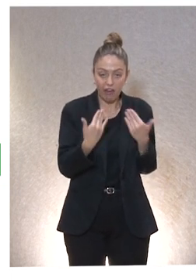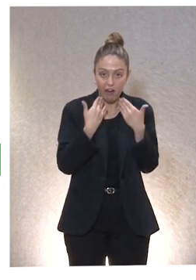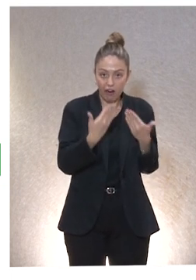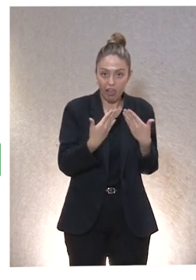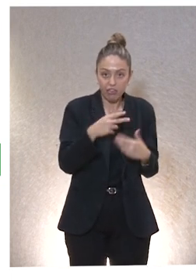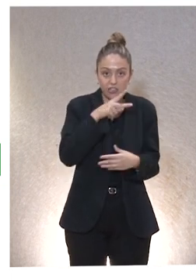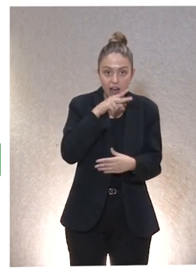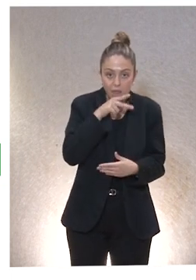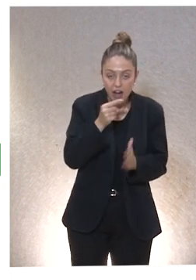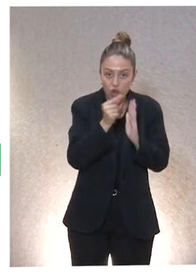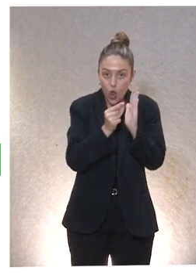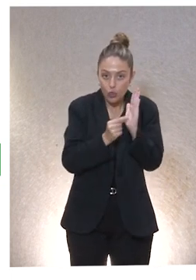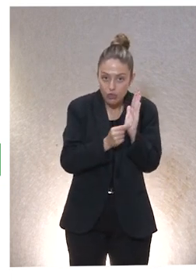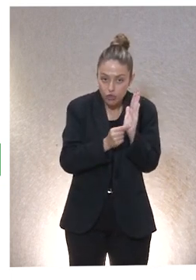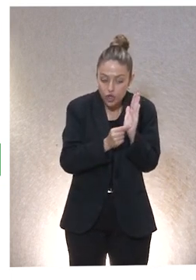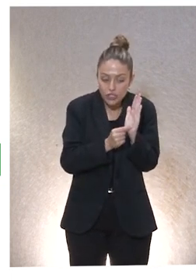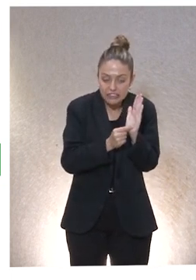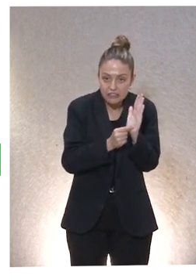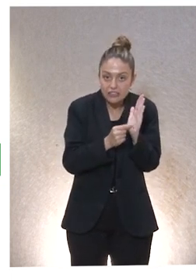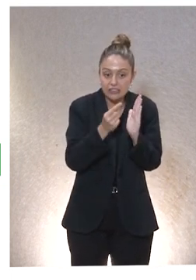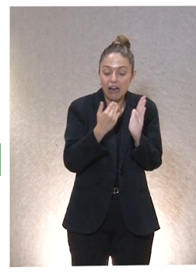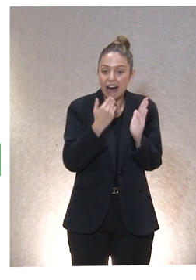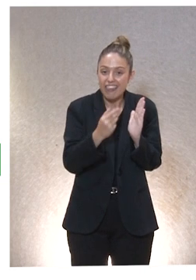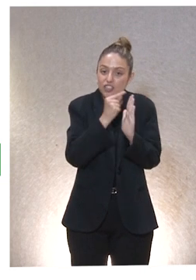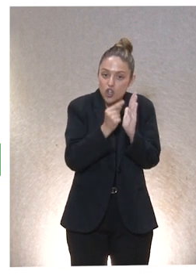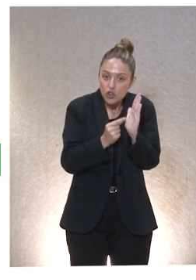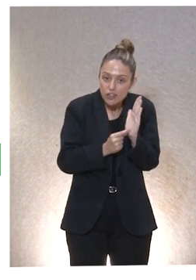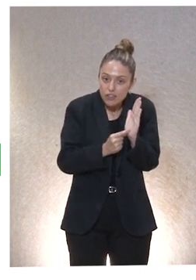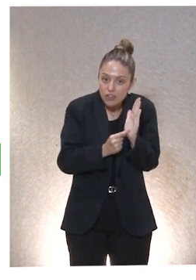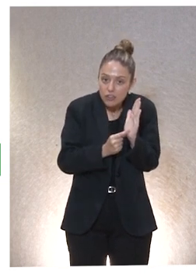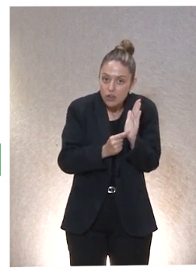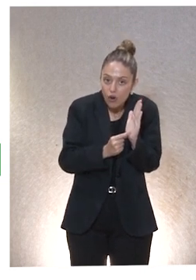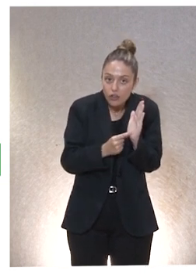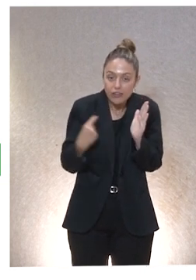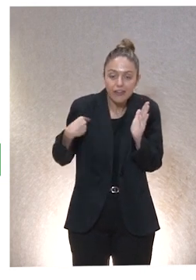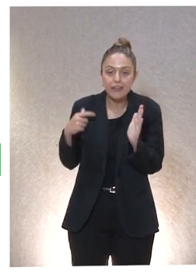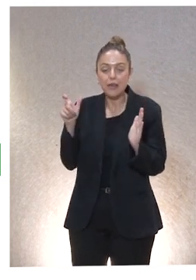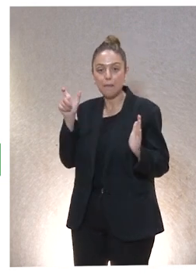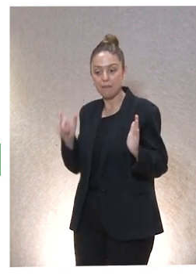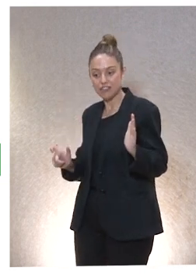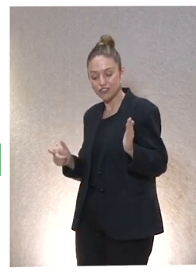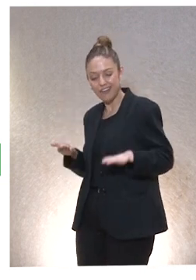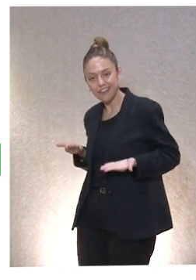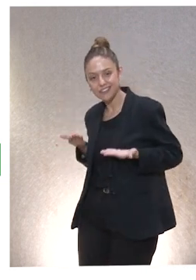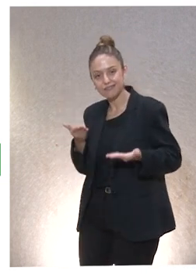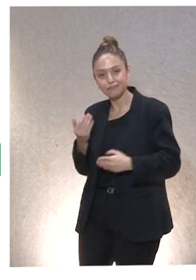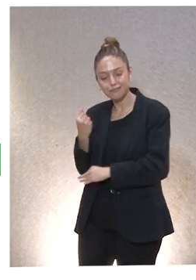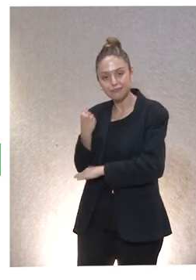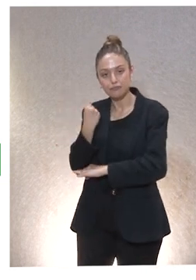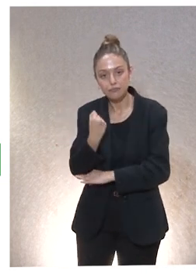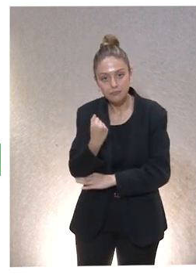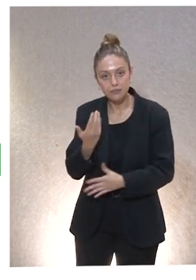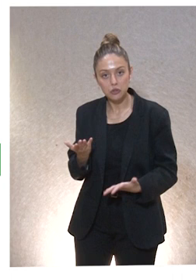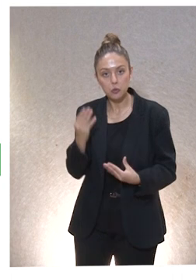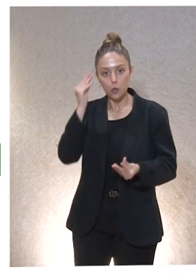Y esas condiciones sociales que te posibilitaron a ti hablar tienen siglos detrás. Entonces, en el hablar que